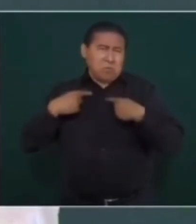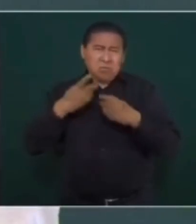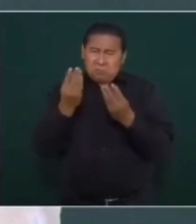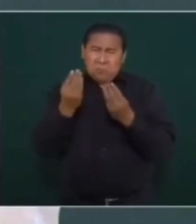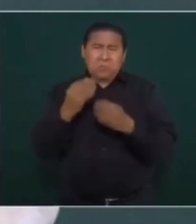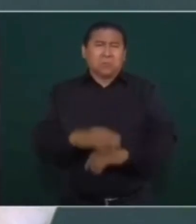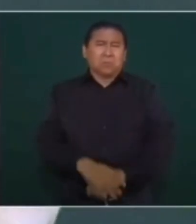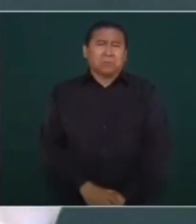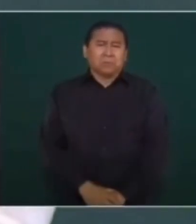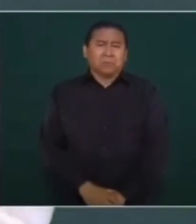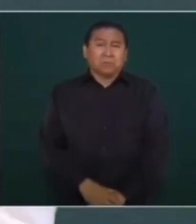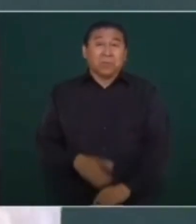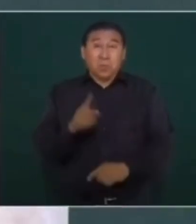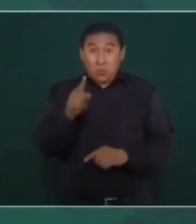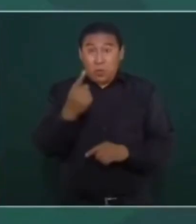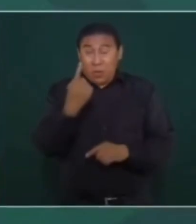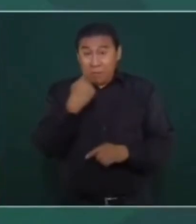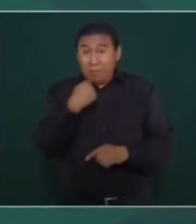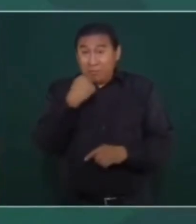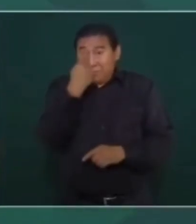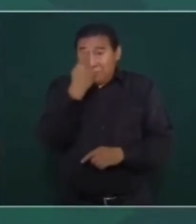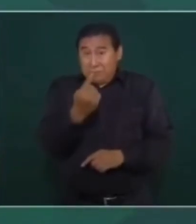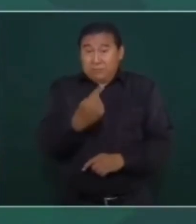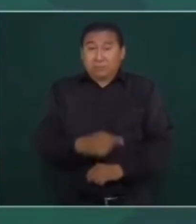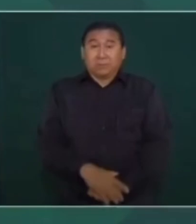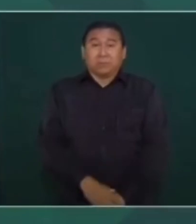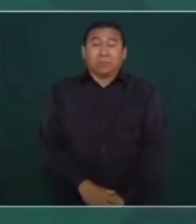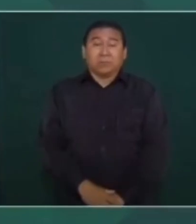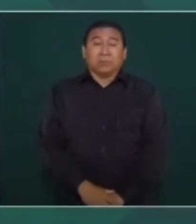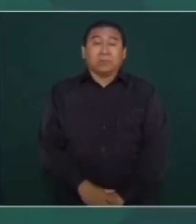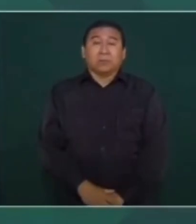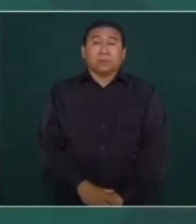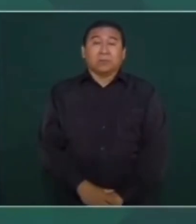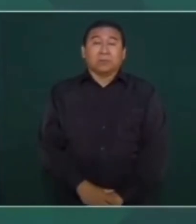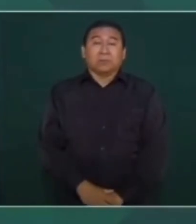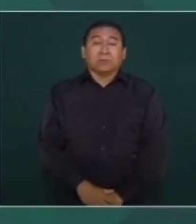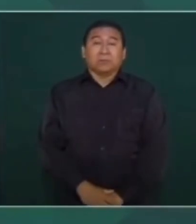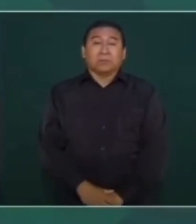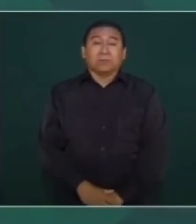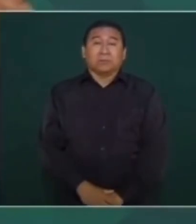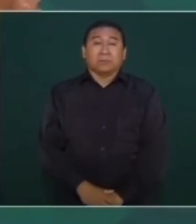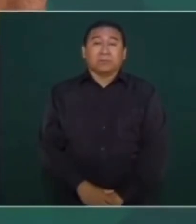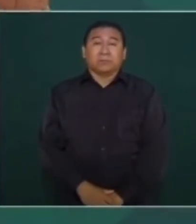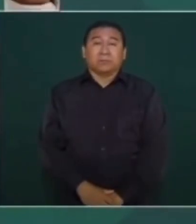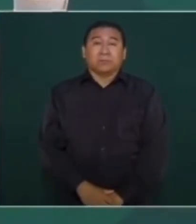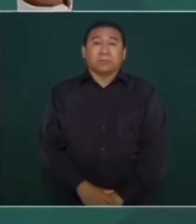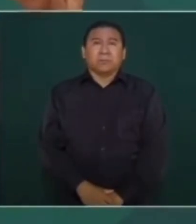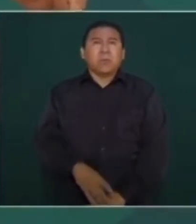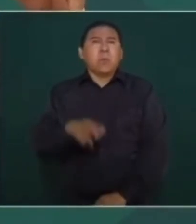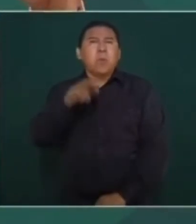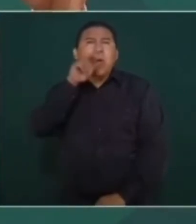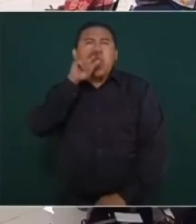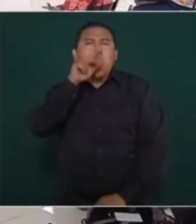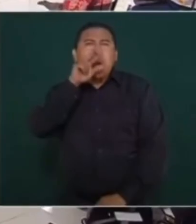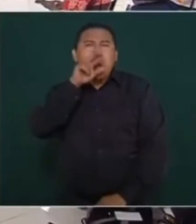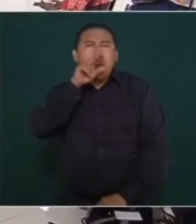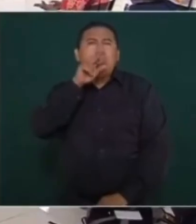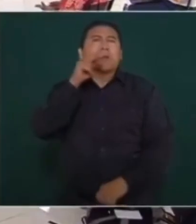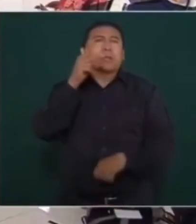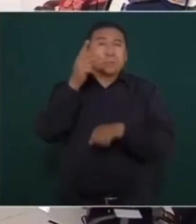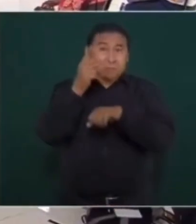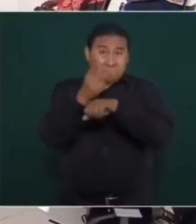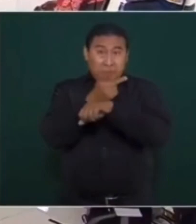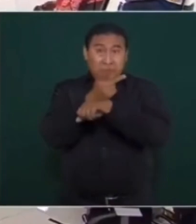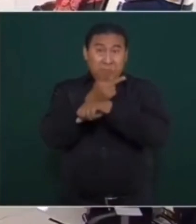Tú acabas de mencionar que preocupa mucho la situación